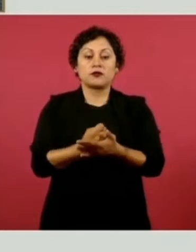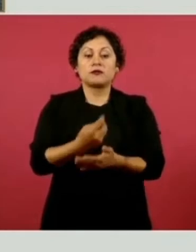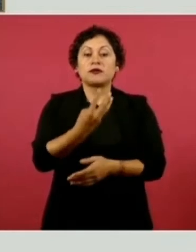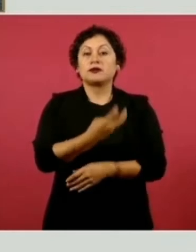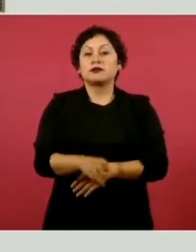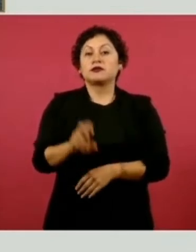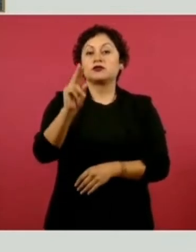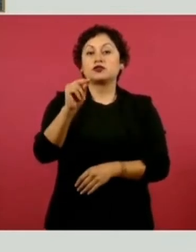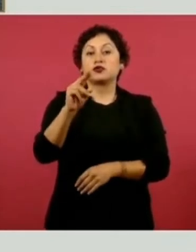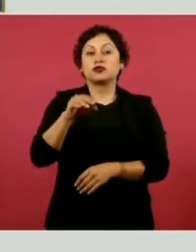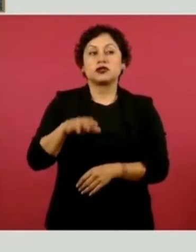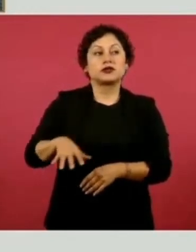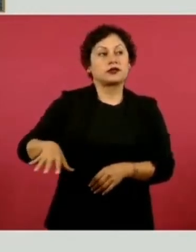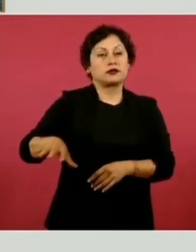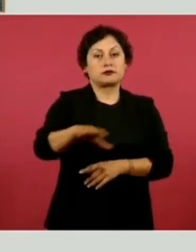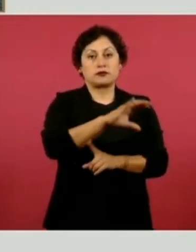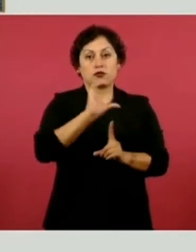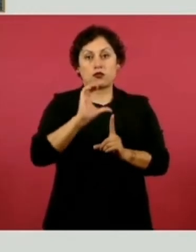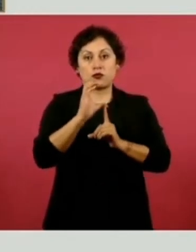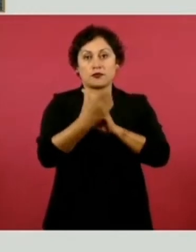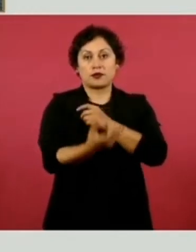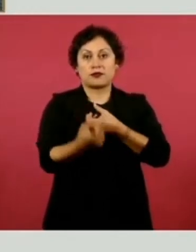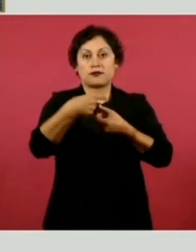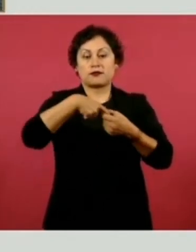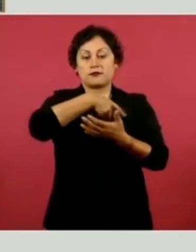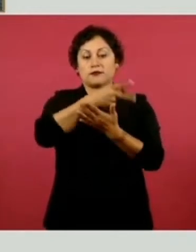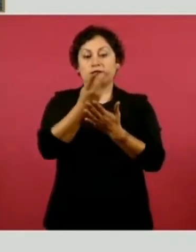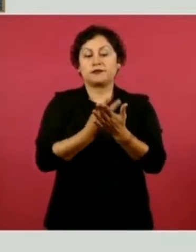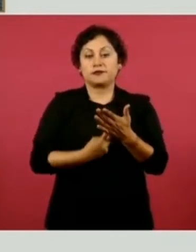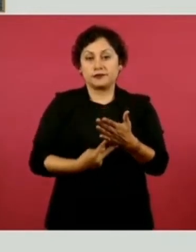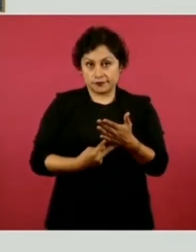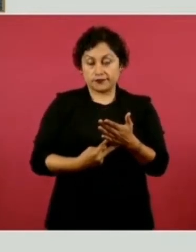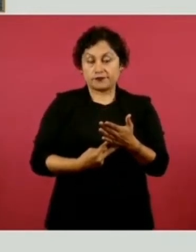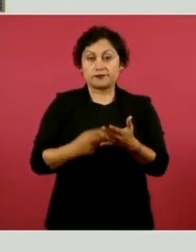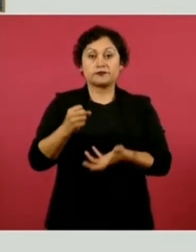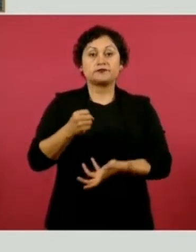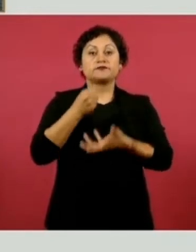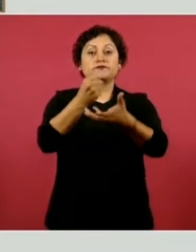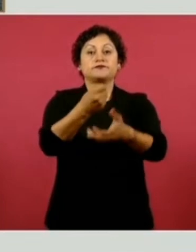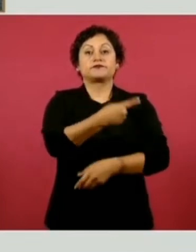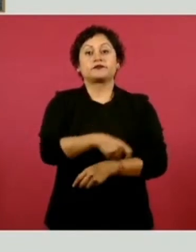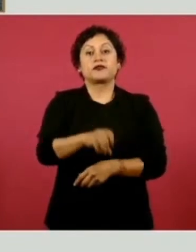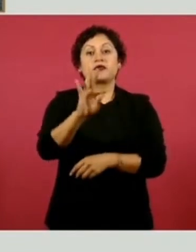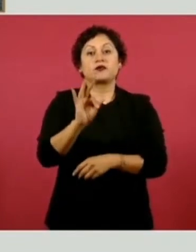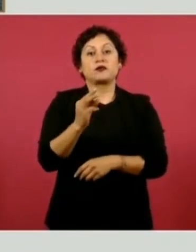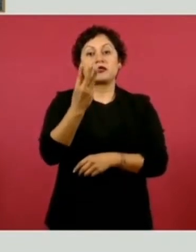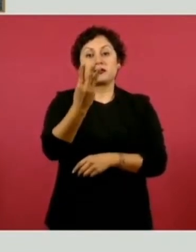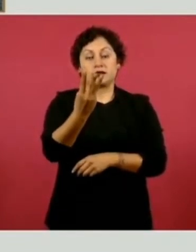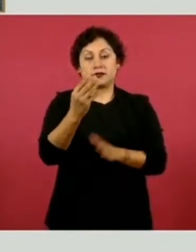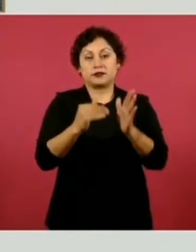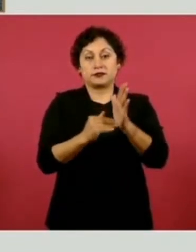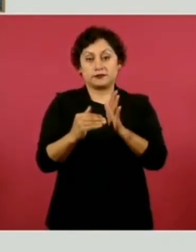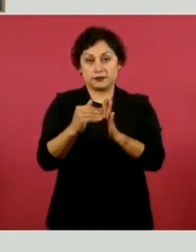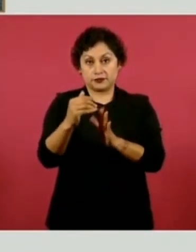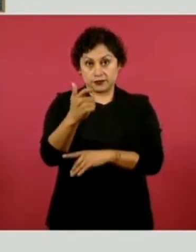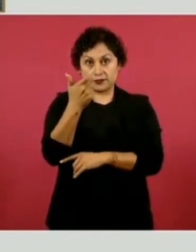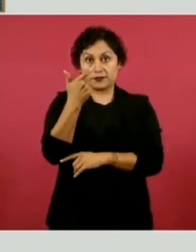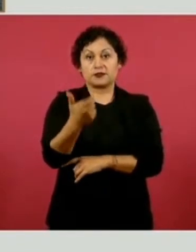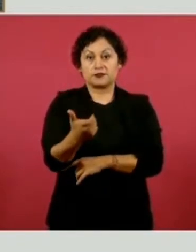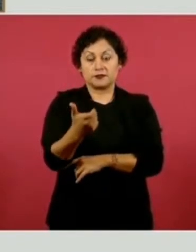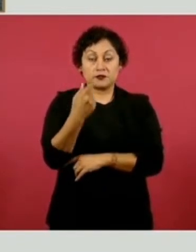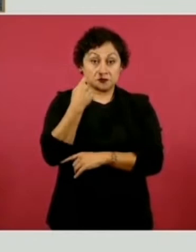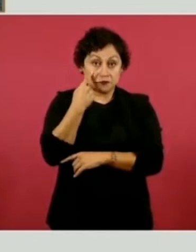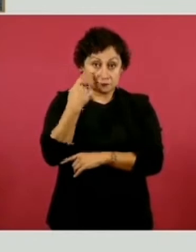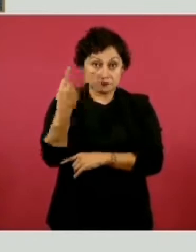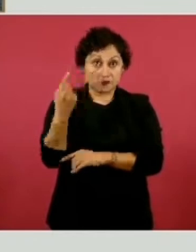los comités de la clínica es nuestra, que están ejerciendo 143 millones de pesos. Este es el